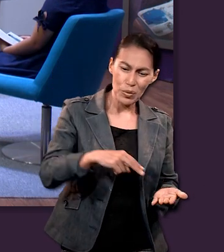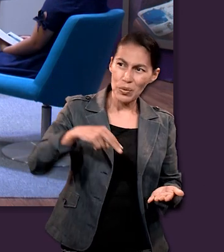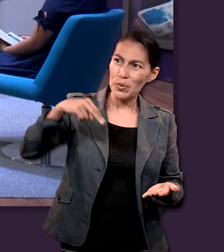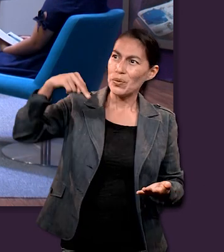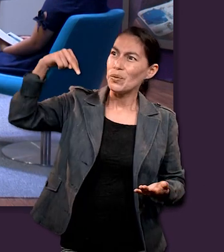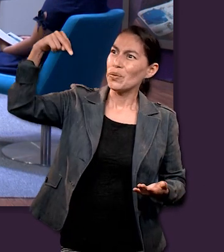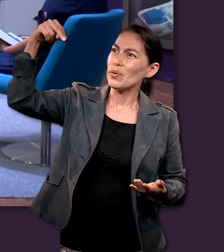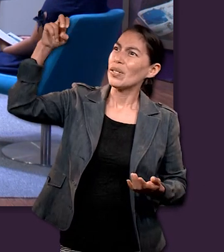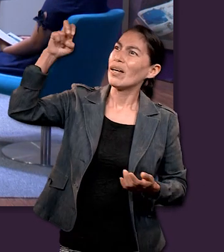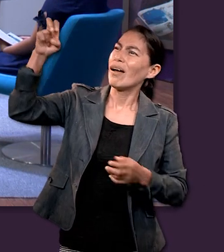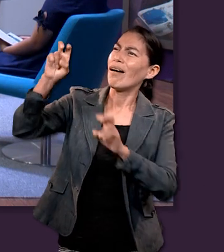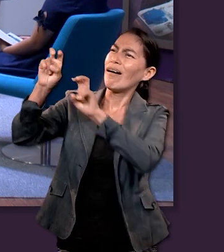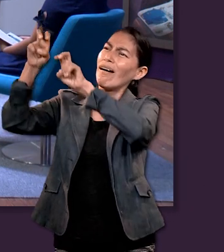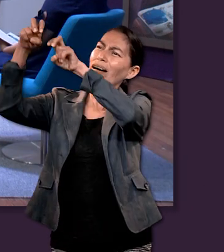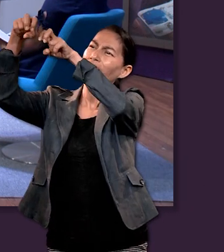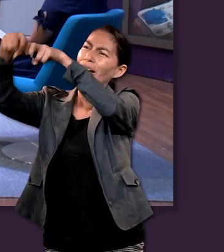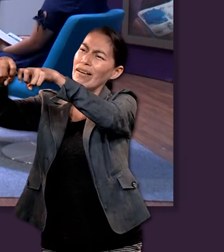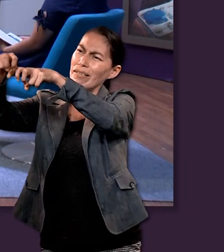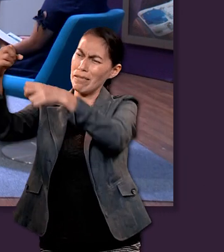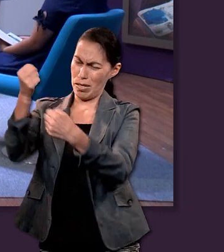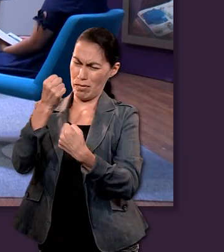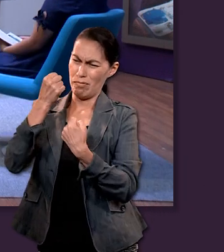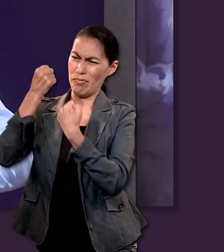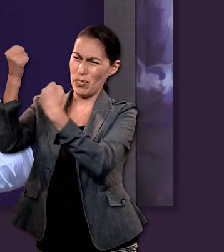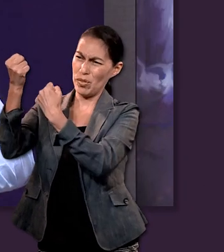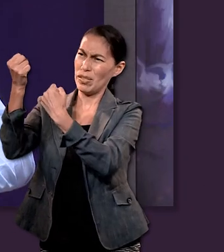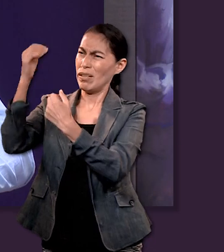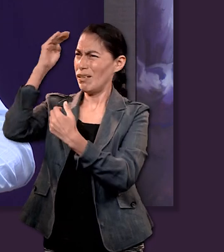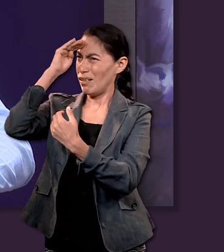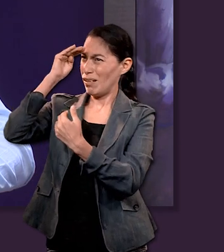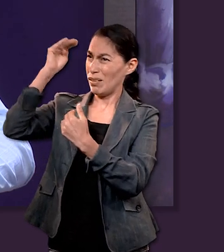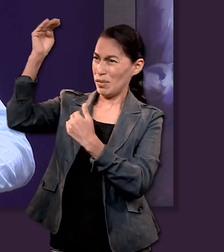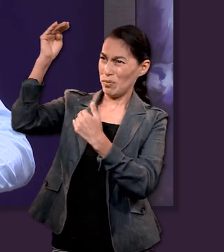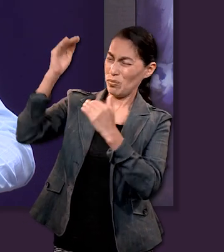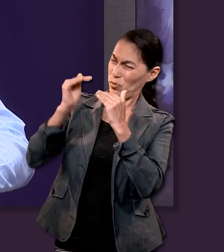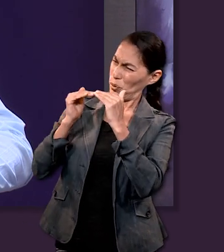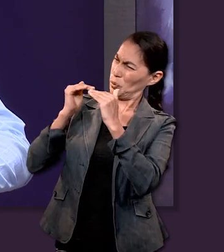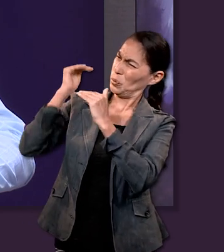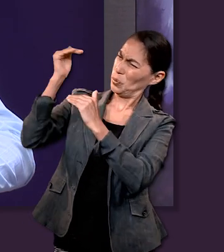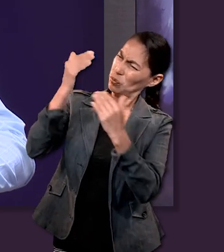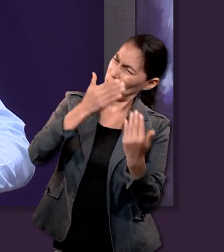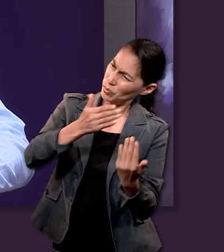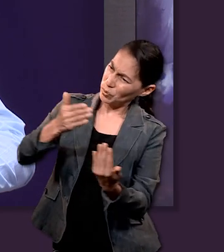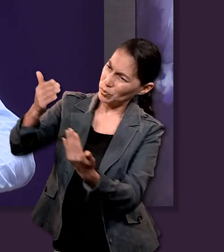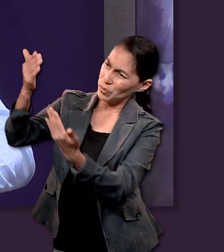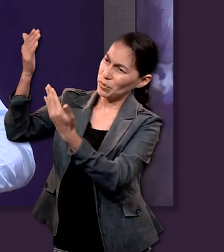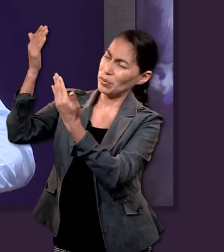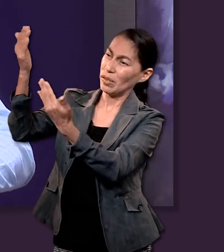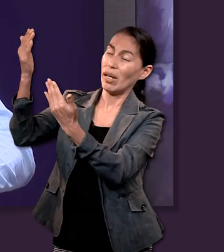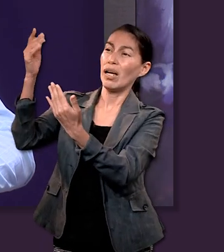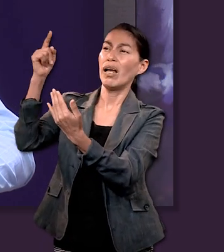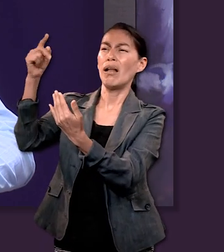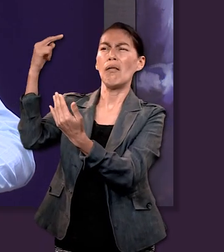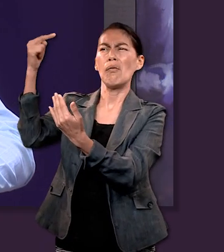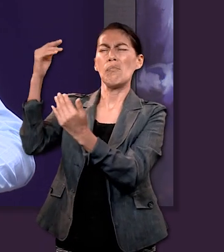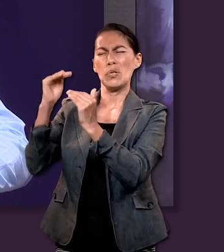sentándose a la diestra de los lugares celestiales sobre todo principado y autoridad y poder y señorío sobre todo